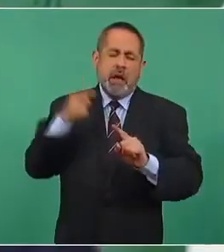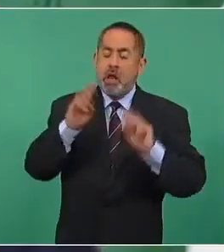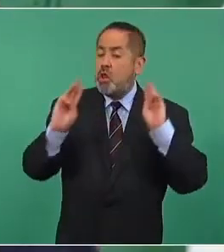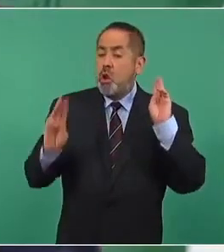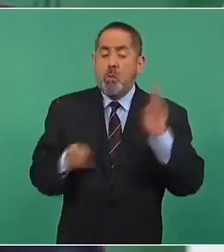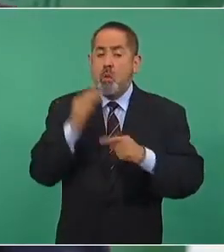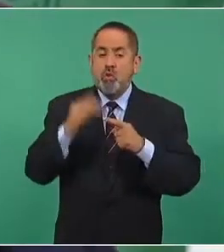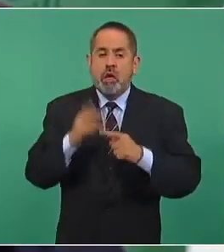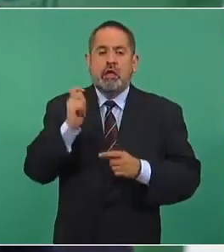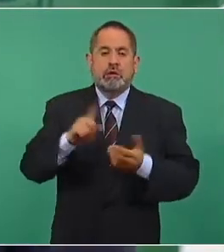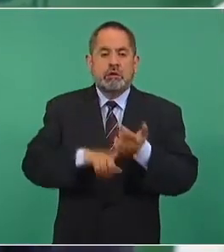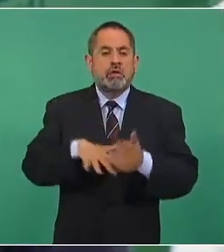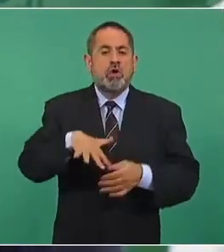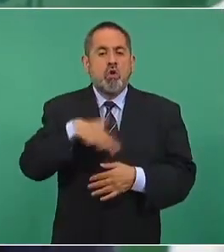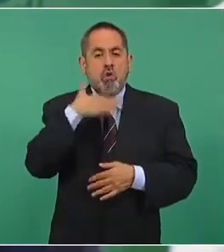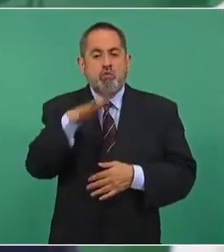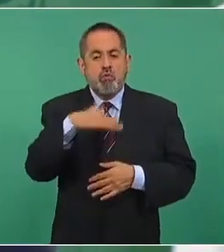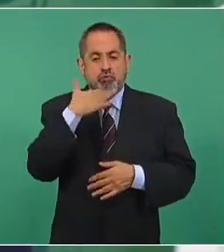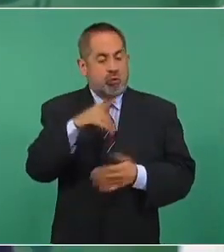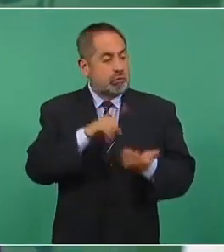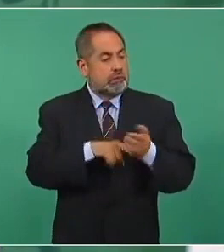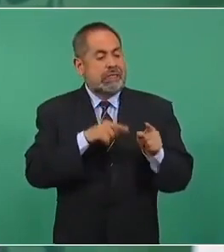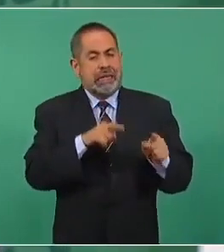la corrupción que produce